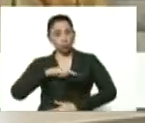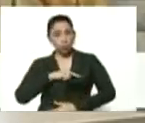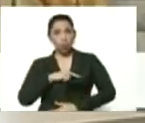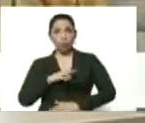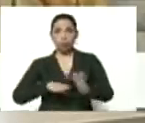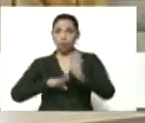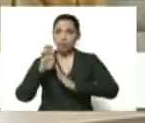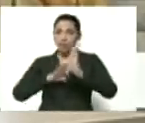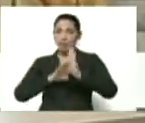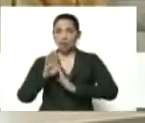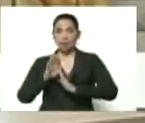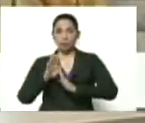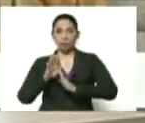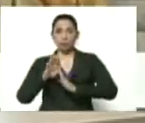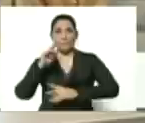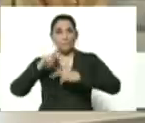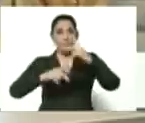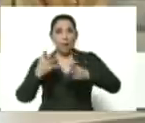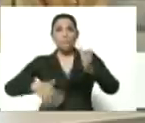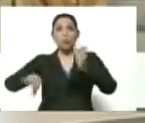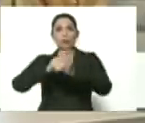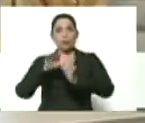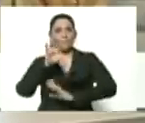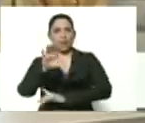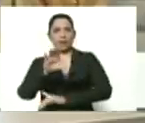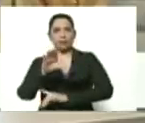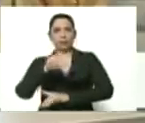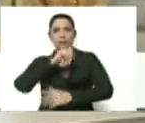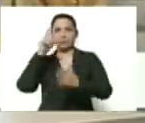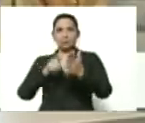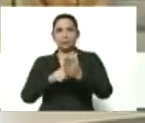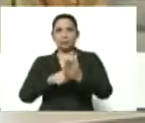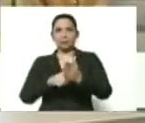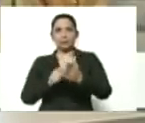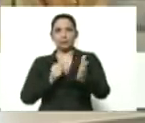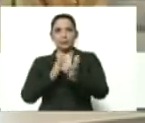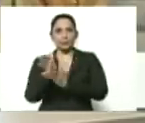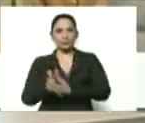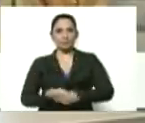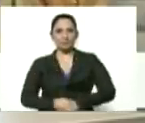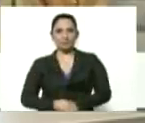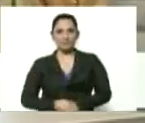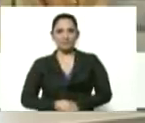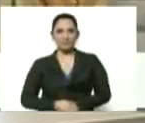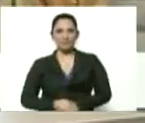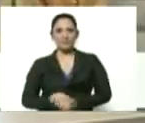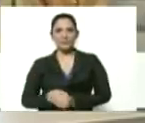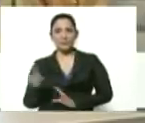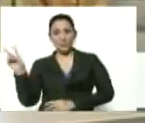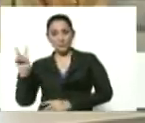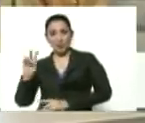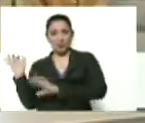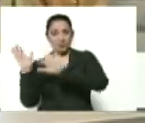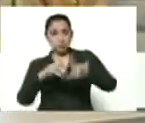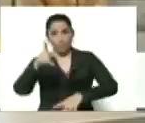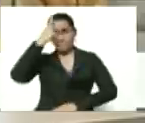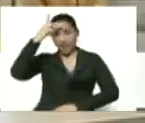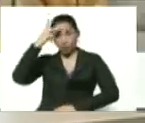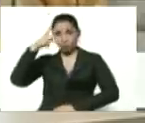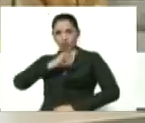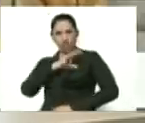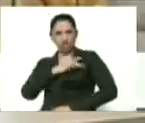desarrollando el plan vuelta a la patria totalmente gratuito desde que viene el venezolano de Perú de Chile